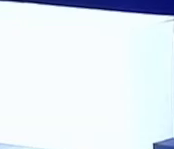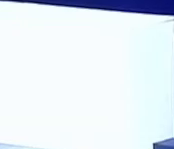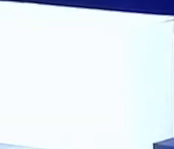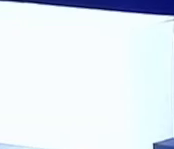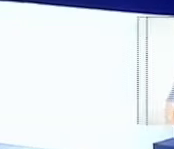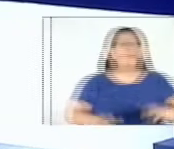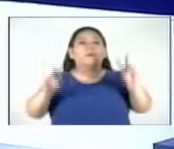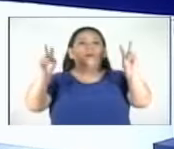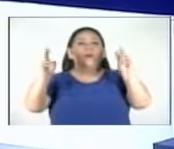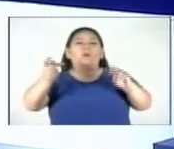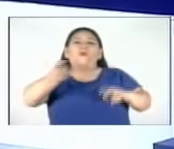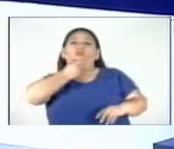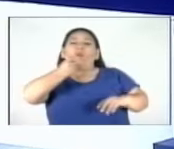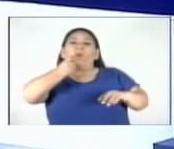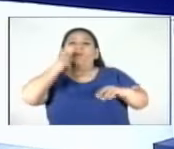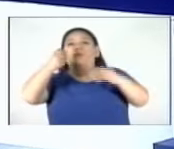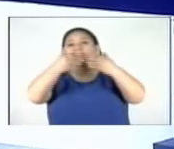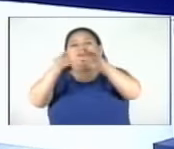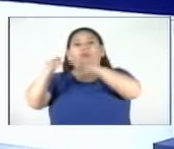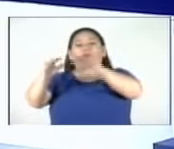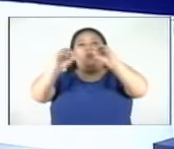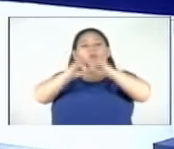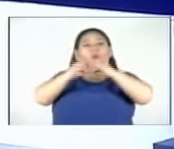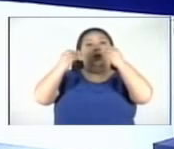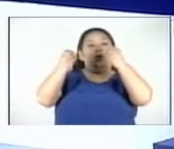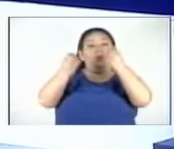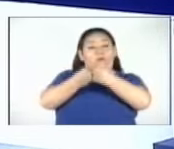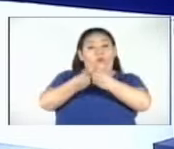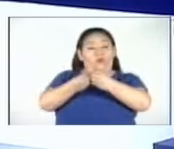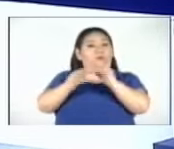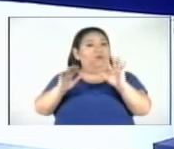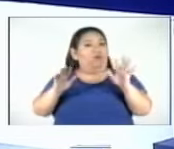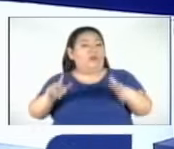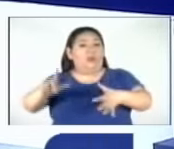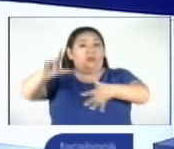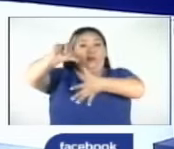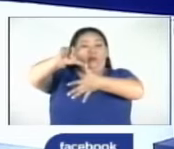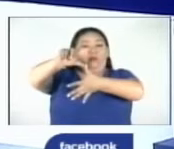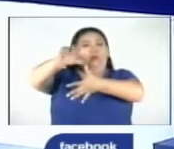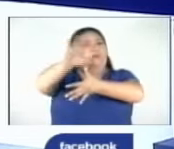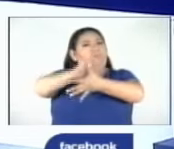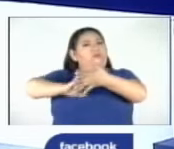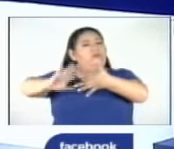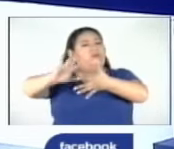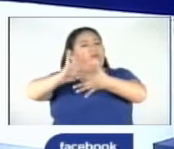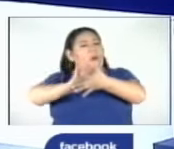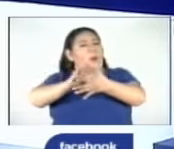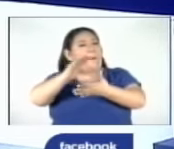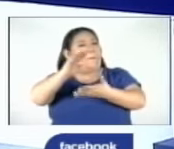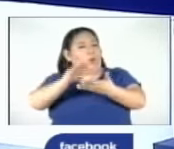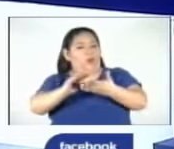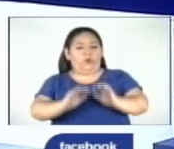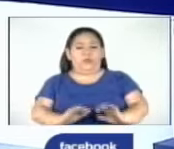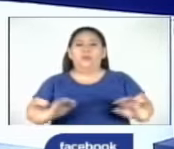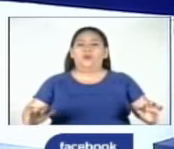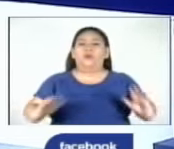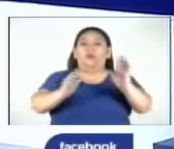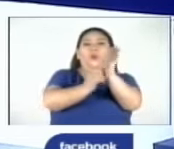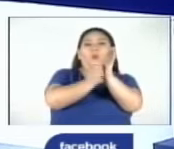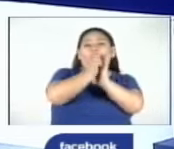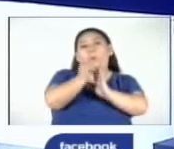Datos de organismos internacionales reflejan que en América Latina hay menor incidencia de casos de cáncer en niños y